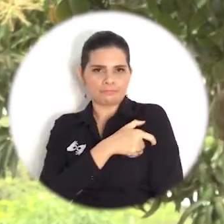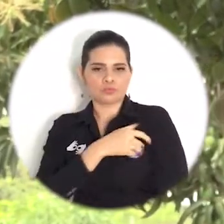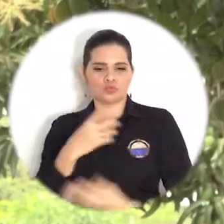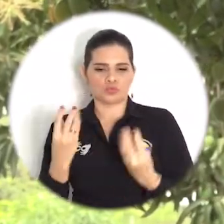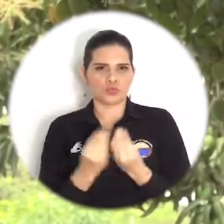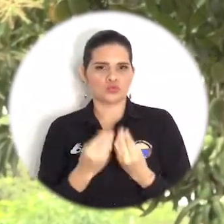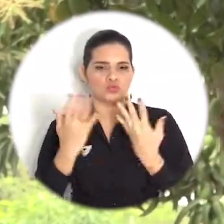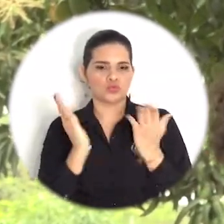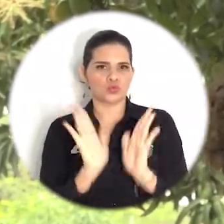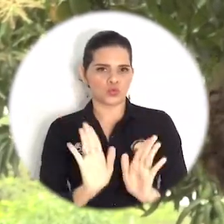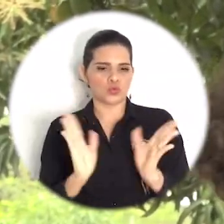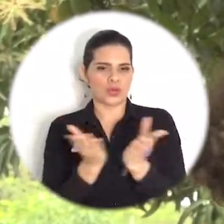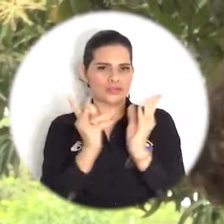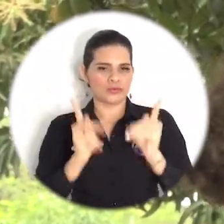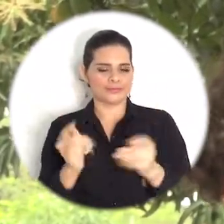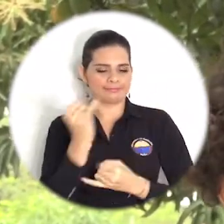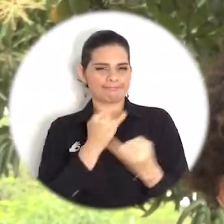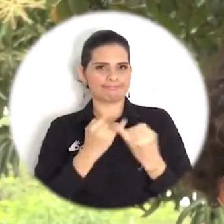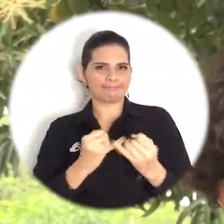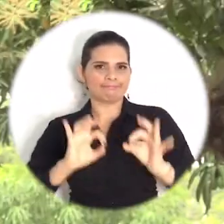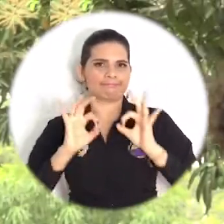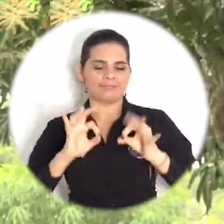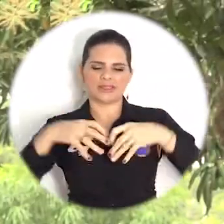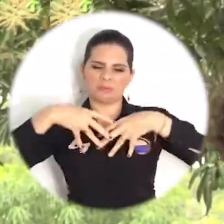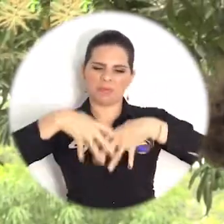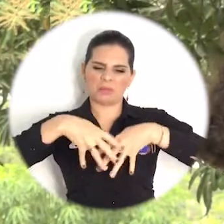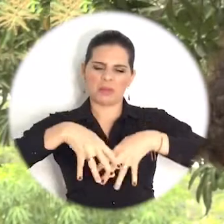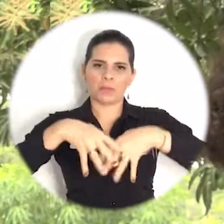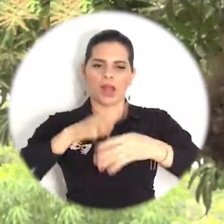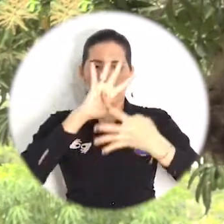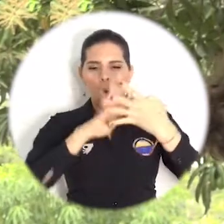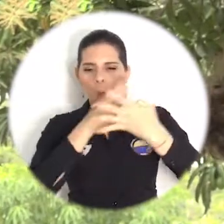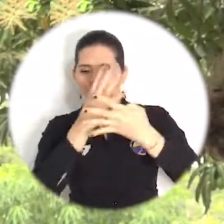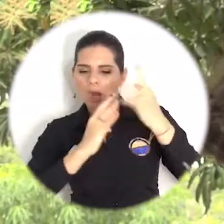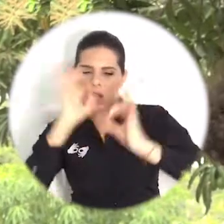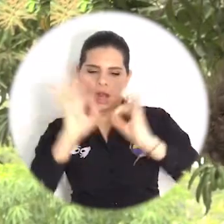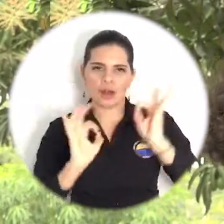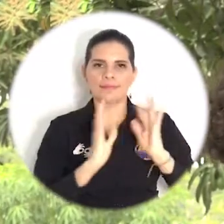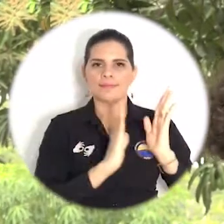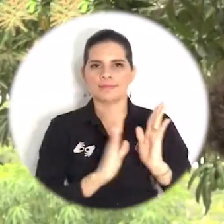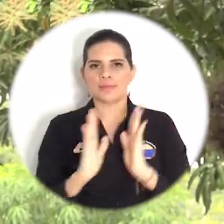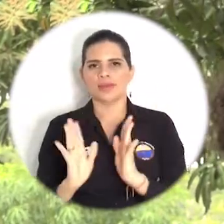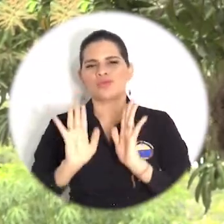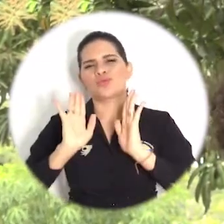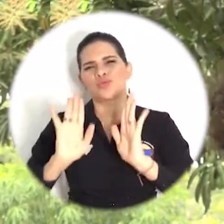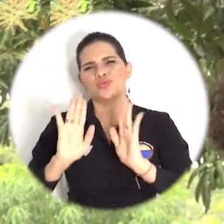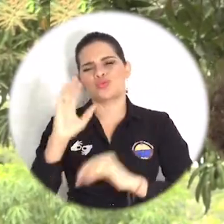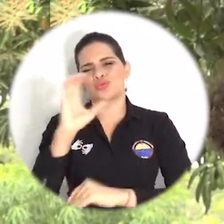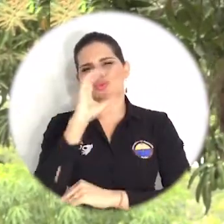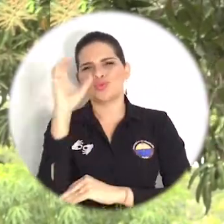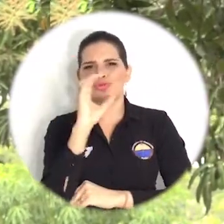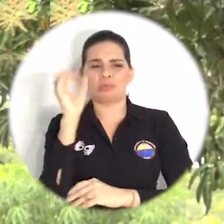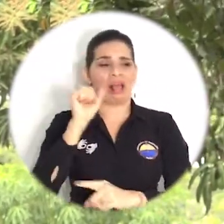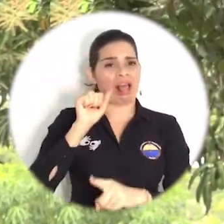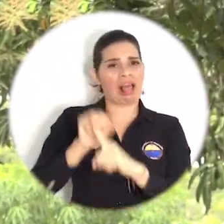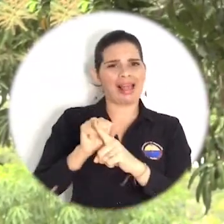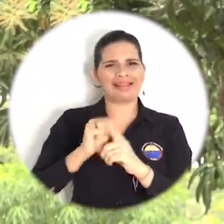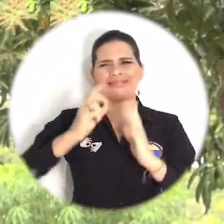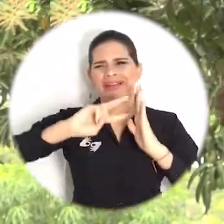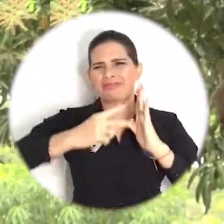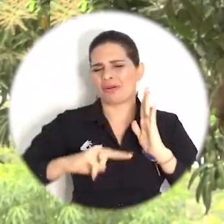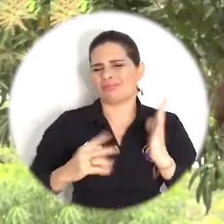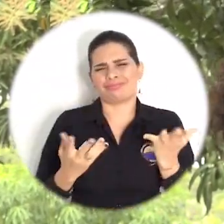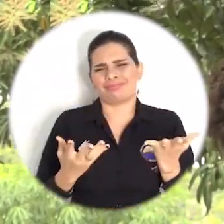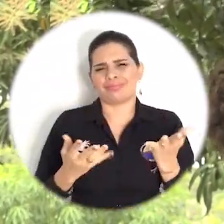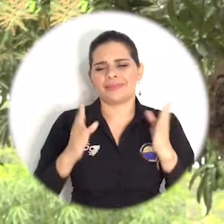Estudiantil y como Movimiento Estudiantil para ser diligentes, digamos, respecto a las situaciones que se presenten en el país, sociopolíticas,